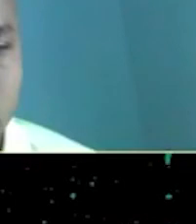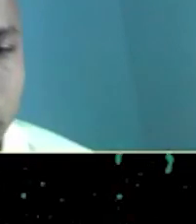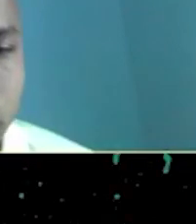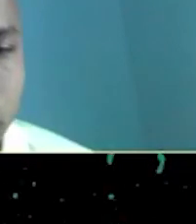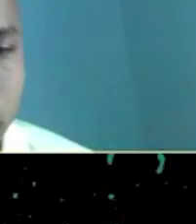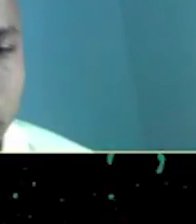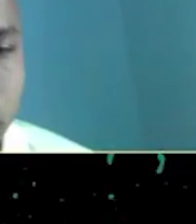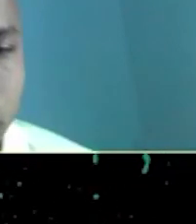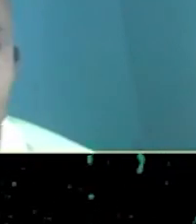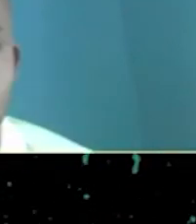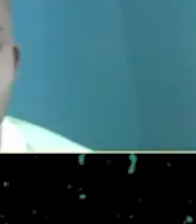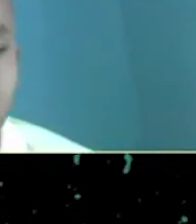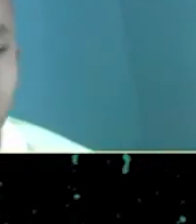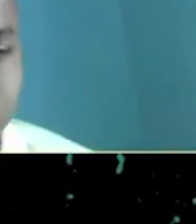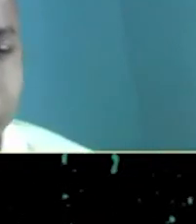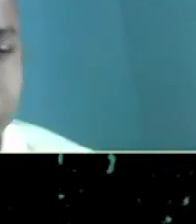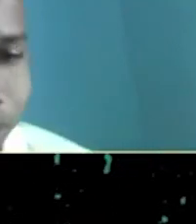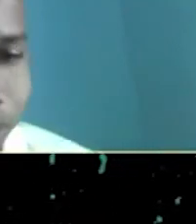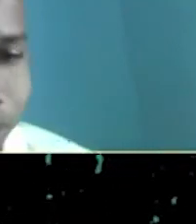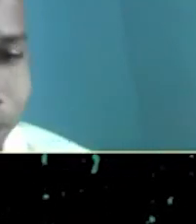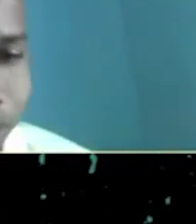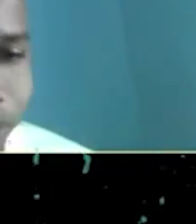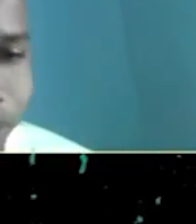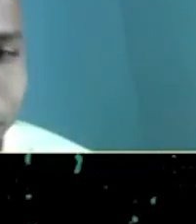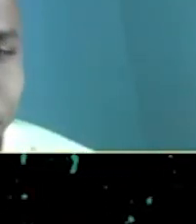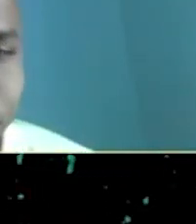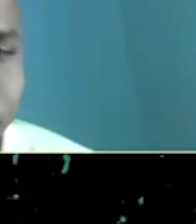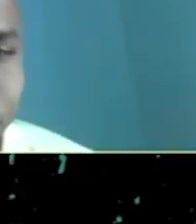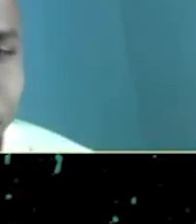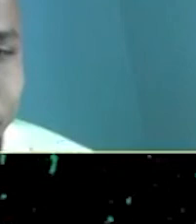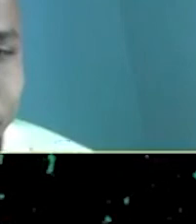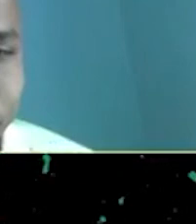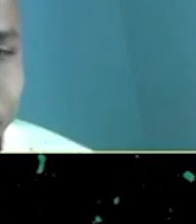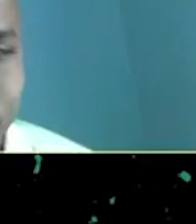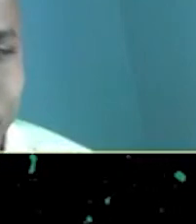no no te escucho Laura no